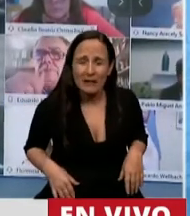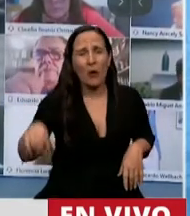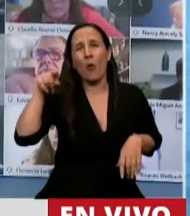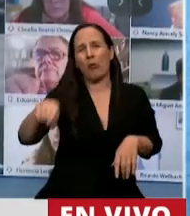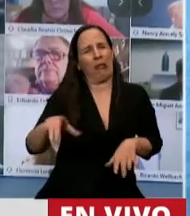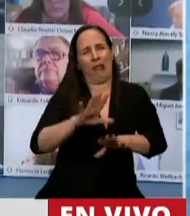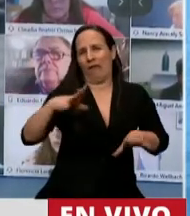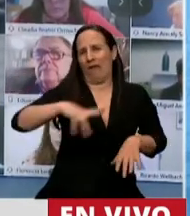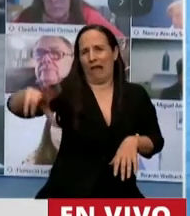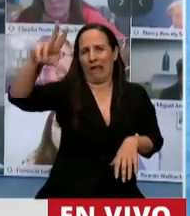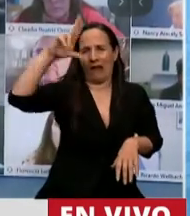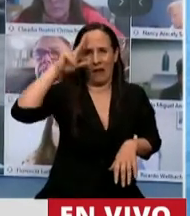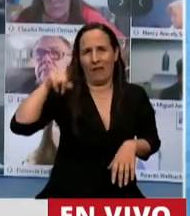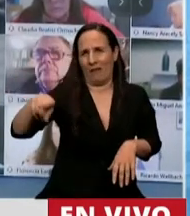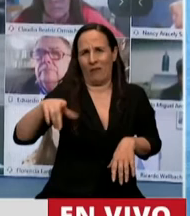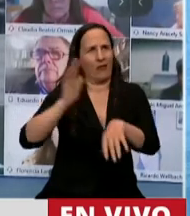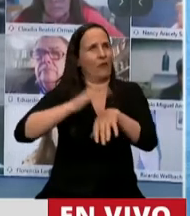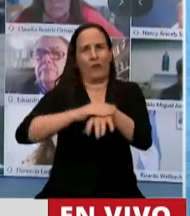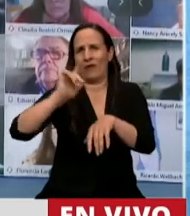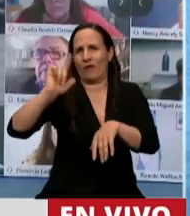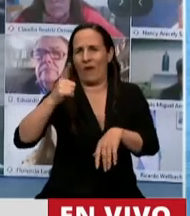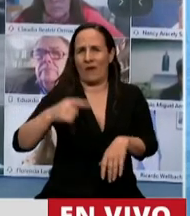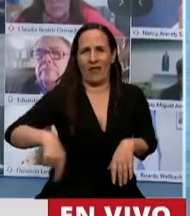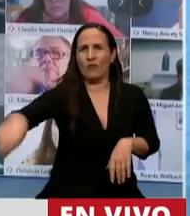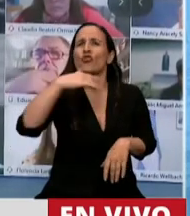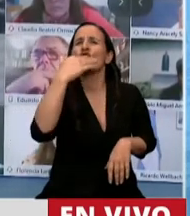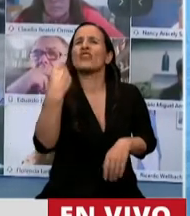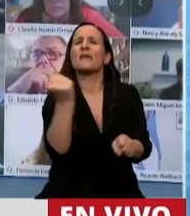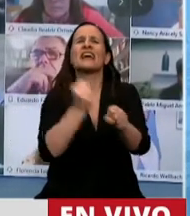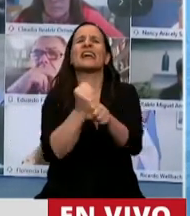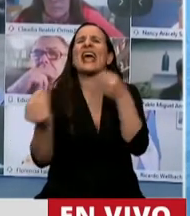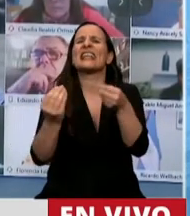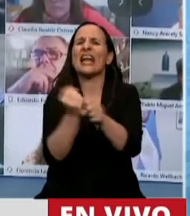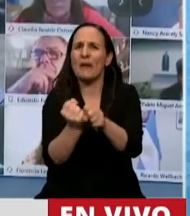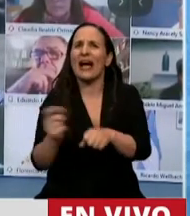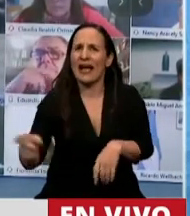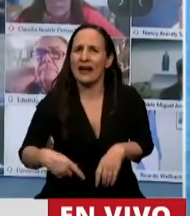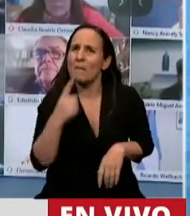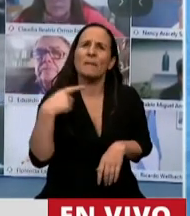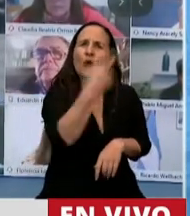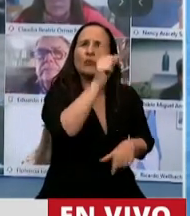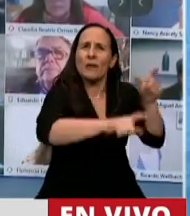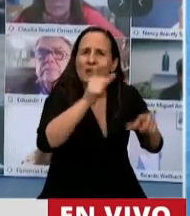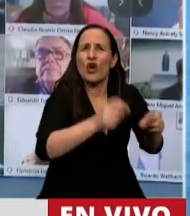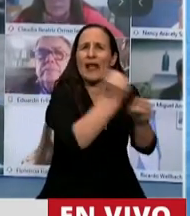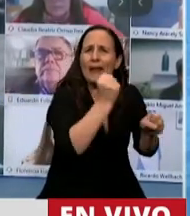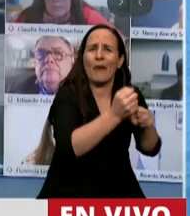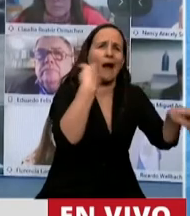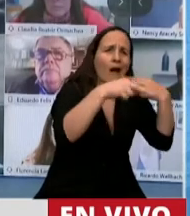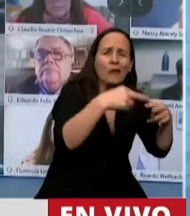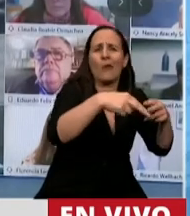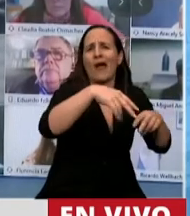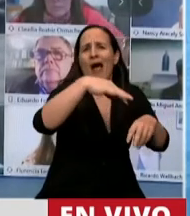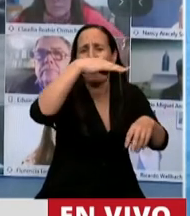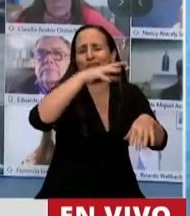irresponsables porque no saben lo que es el trabajo. Pregúntenle al sector gastronómico y hotelero cómo está.